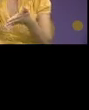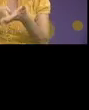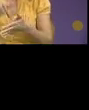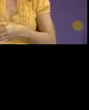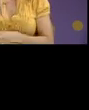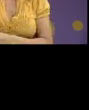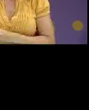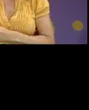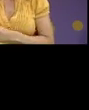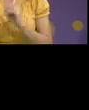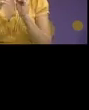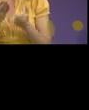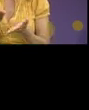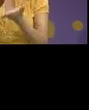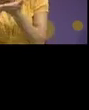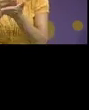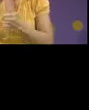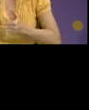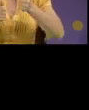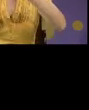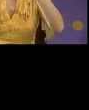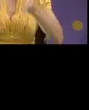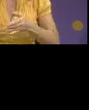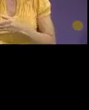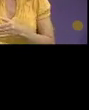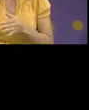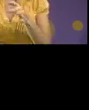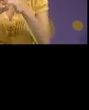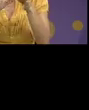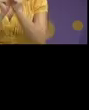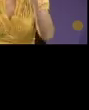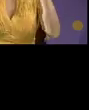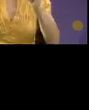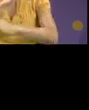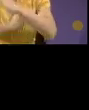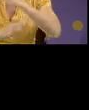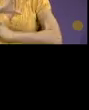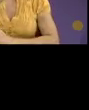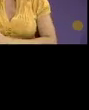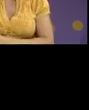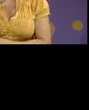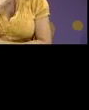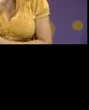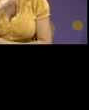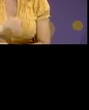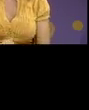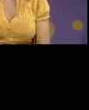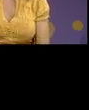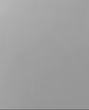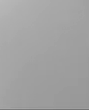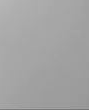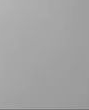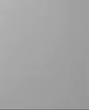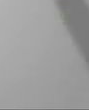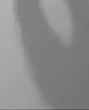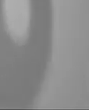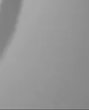2010. Hoy conoceremos otra propuesta de un partido político con respecto a discapacidad y adulto mayor.